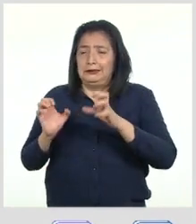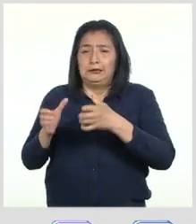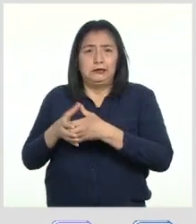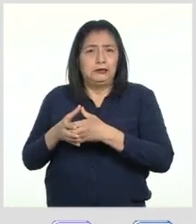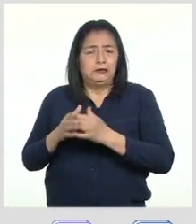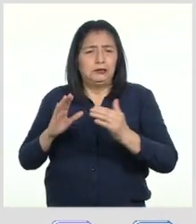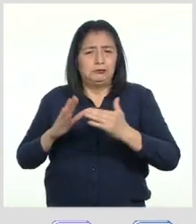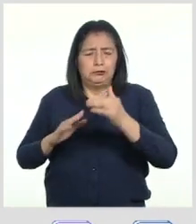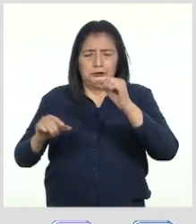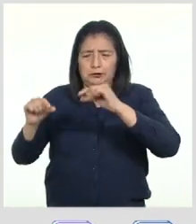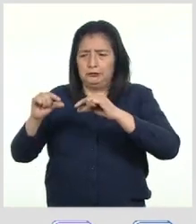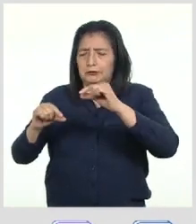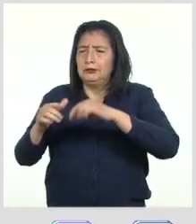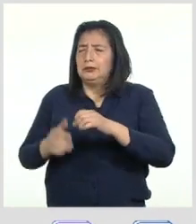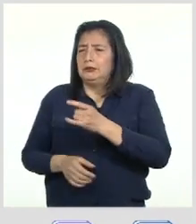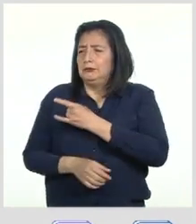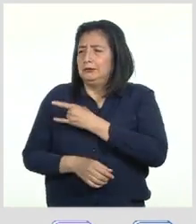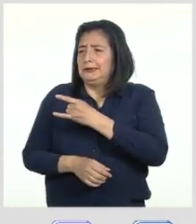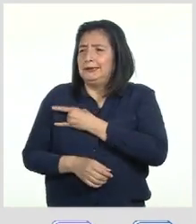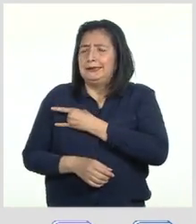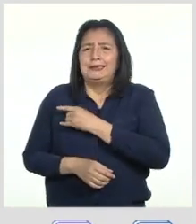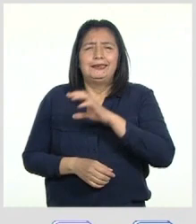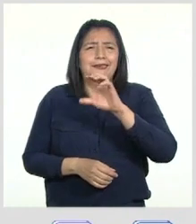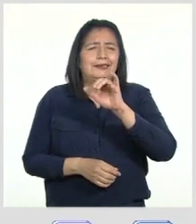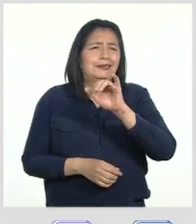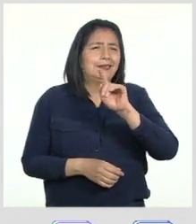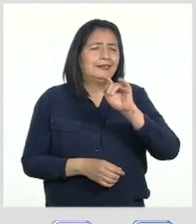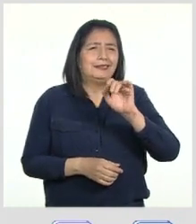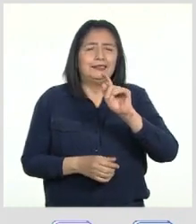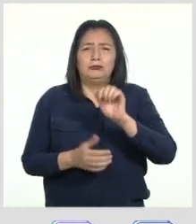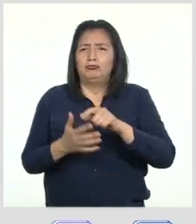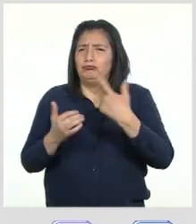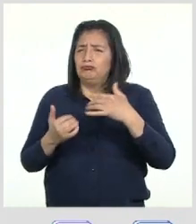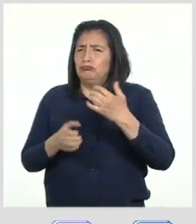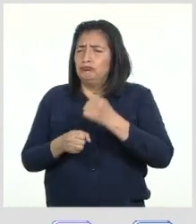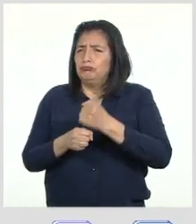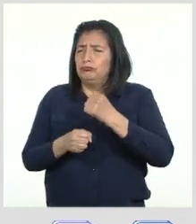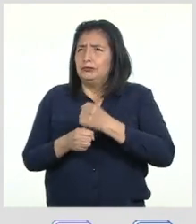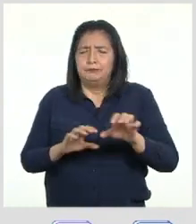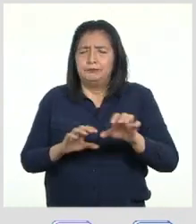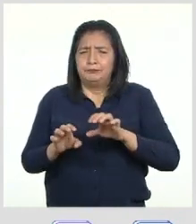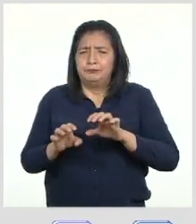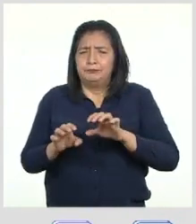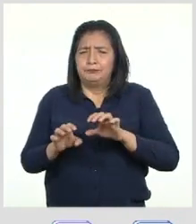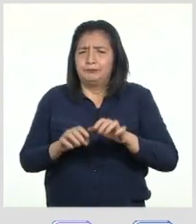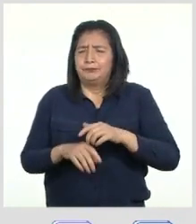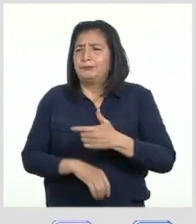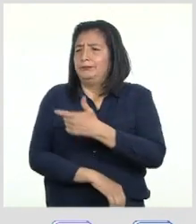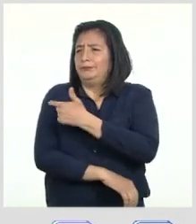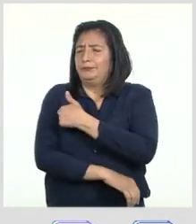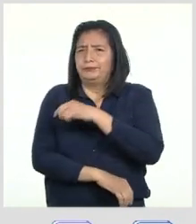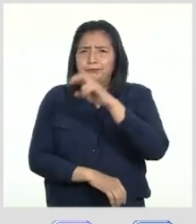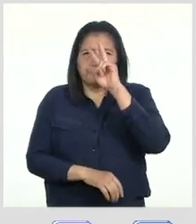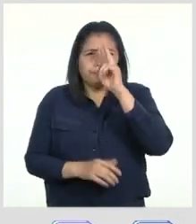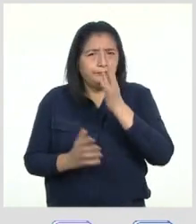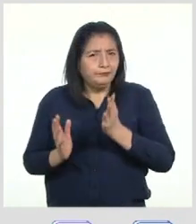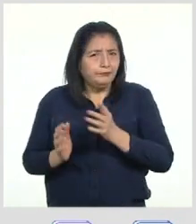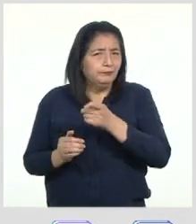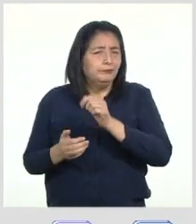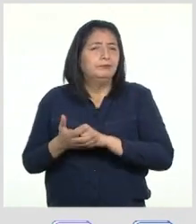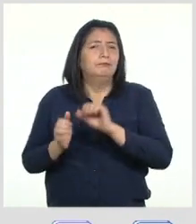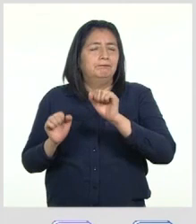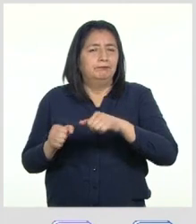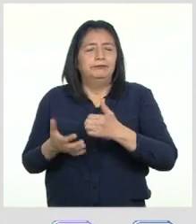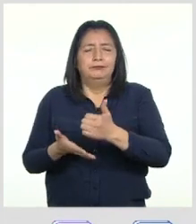Laboratorio Molecular de la Universidad Cayetano Heredia El cual está trabajando en la elaboración de la vacuna peruana Así que podrá